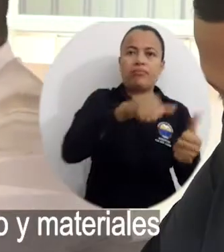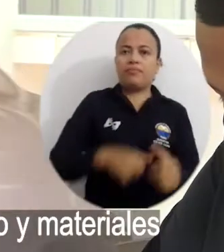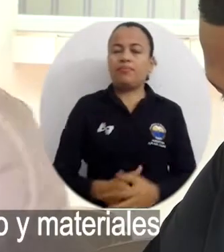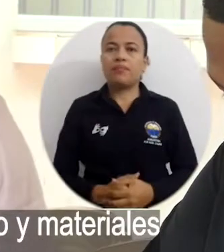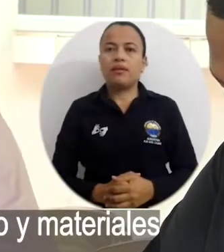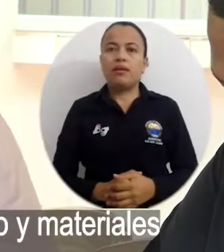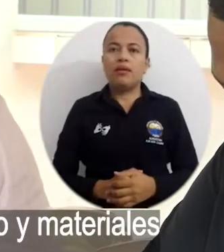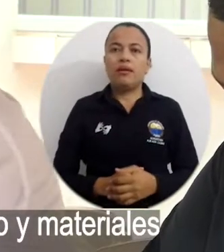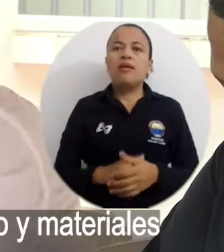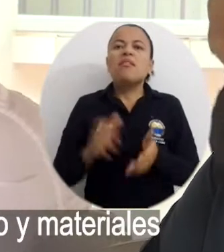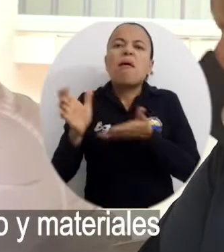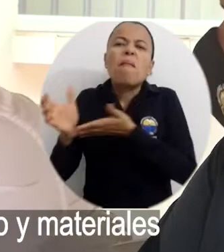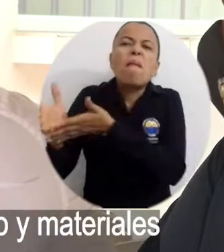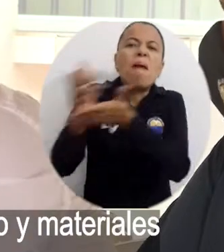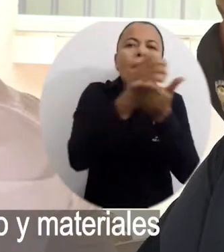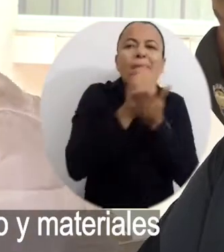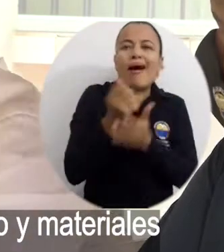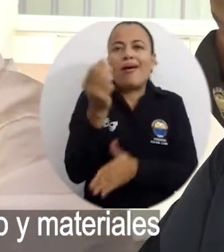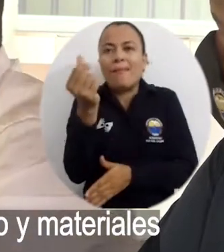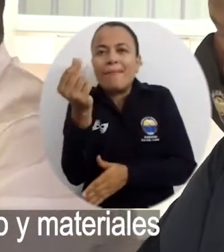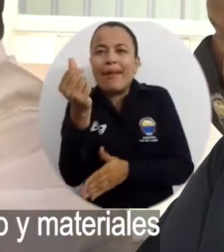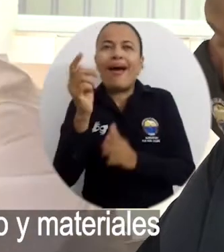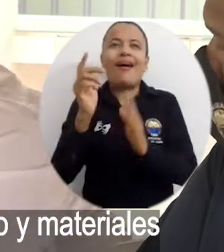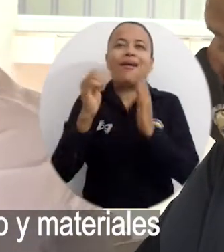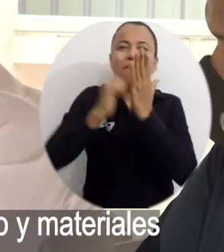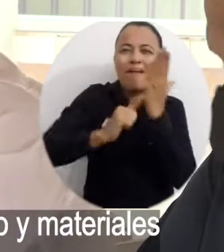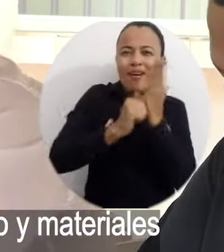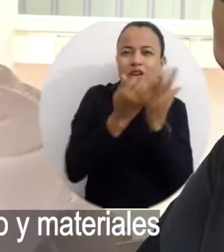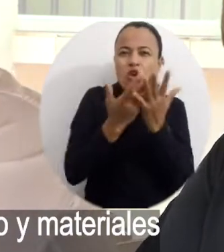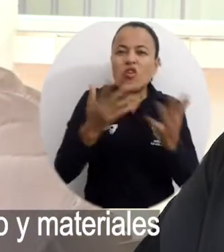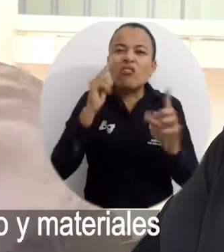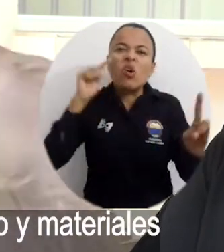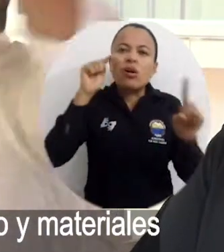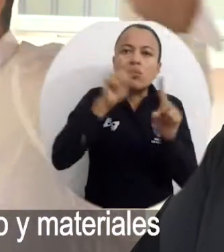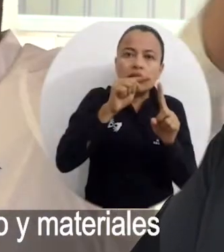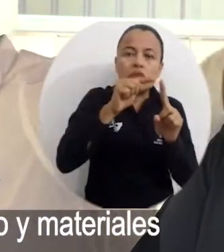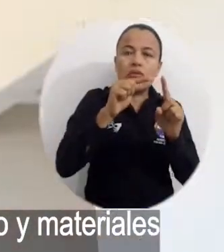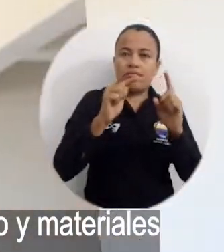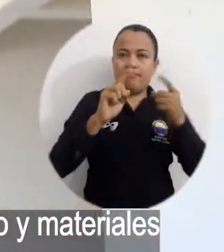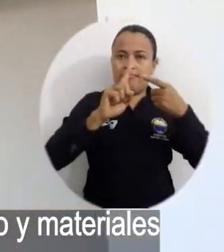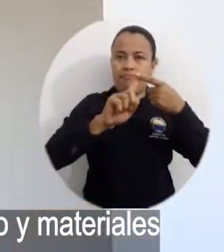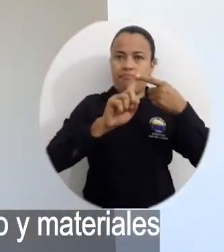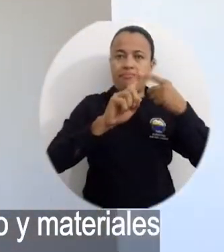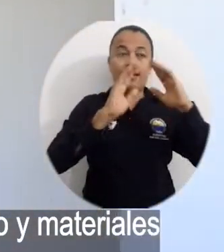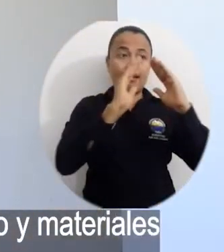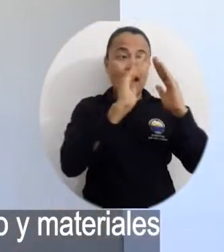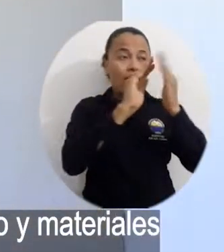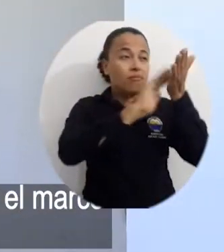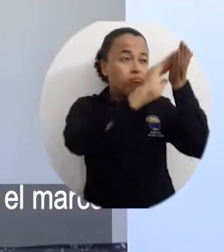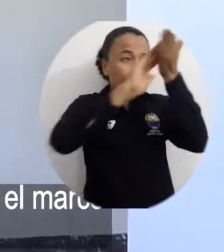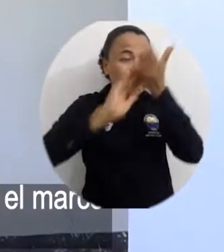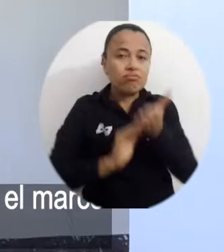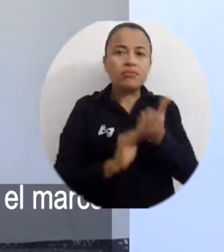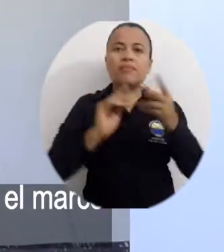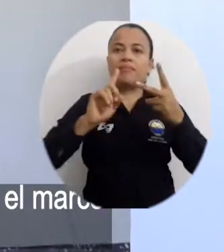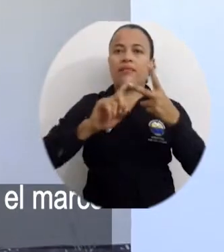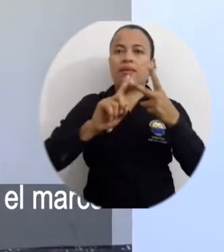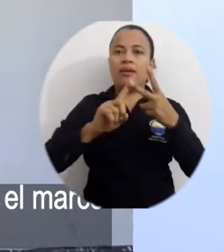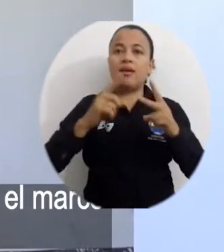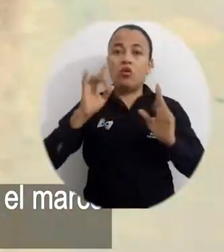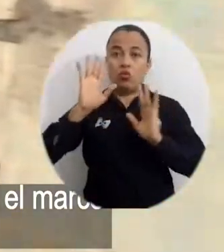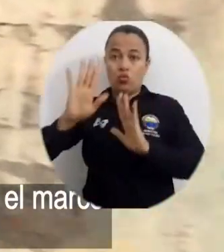Todo lo que se recoja en el bingo, entre dinero y materiales, vaya orientado a hacer la rehabilitación física. Dos,